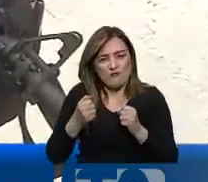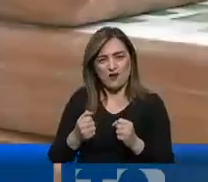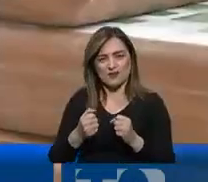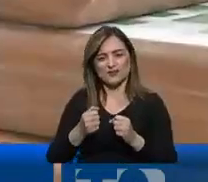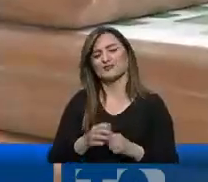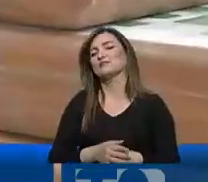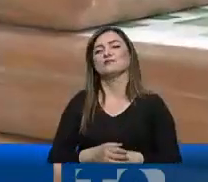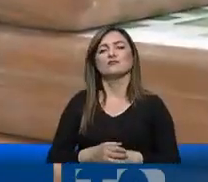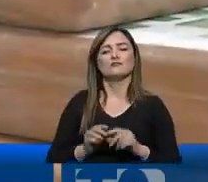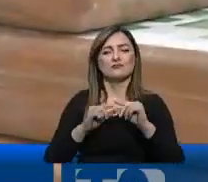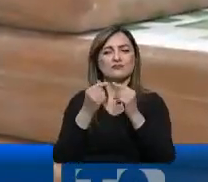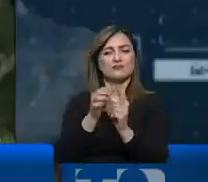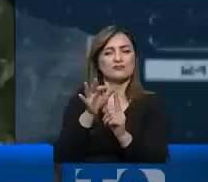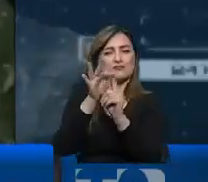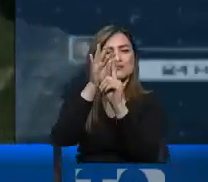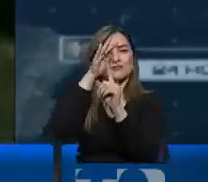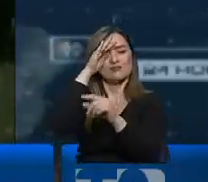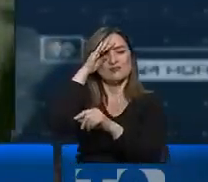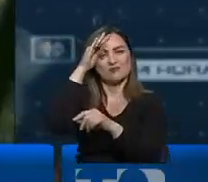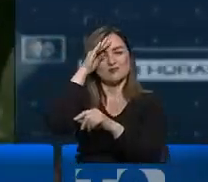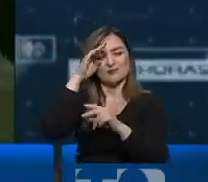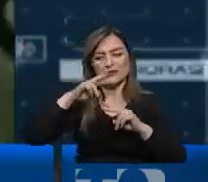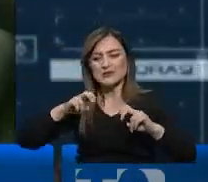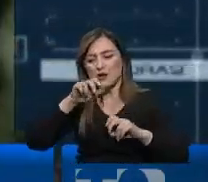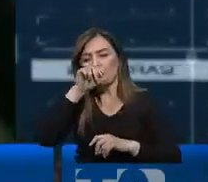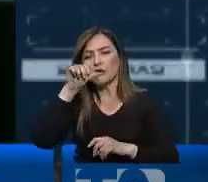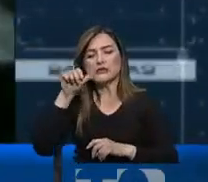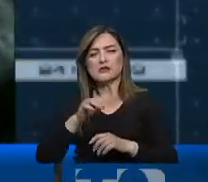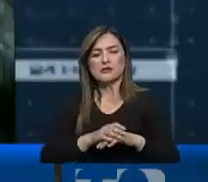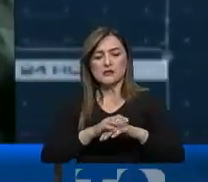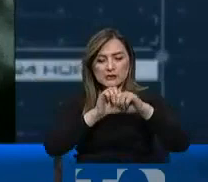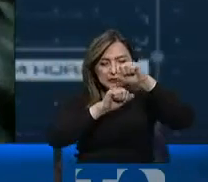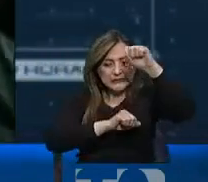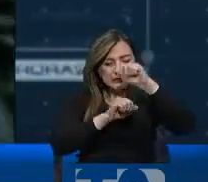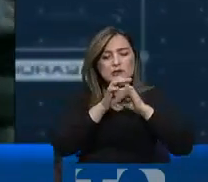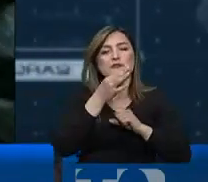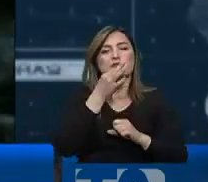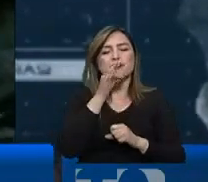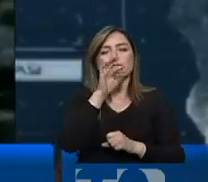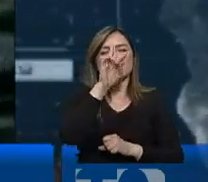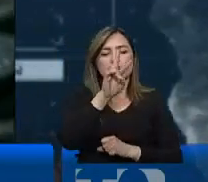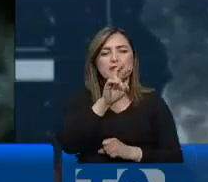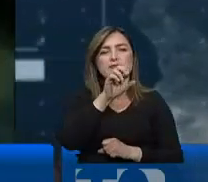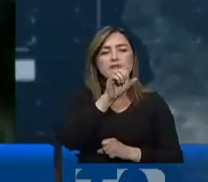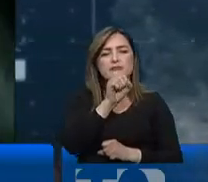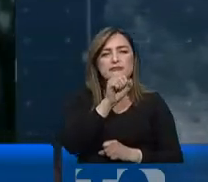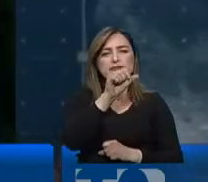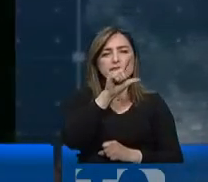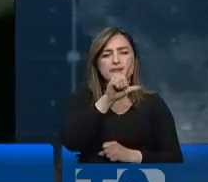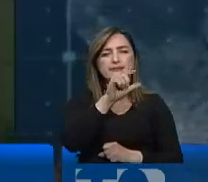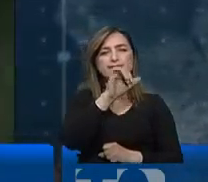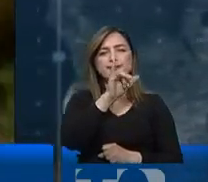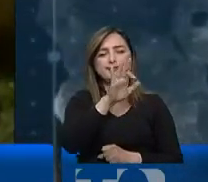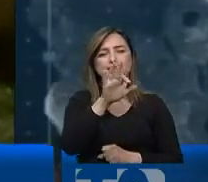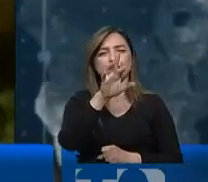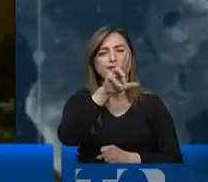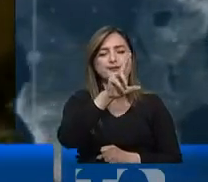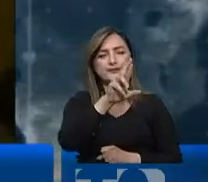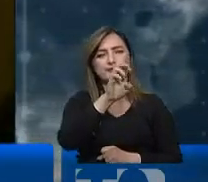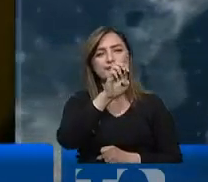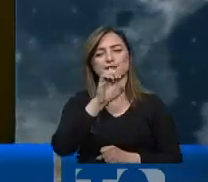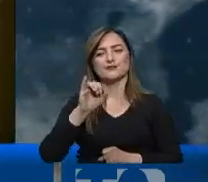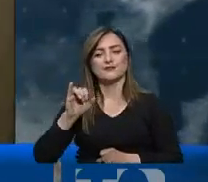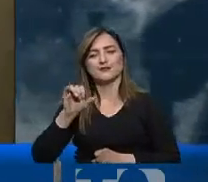antinarcóticos y otras unidades especiales que permitieron dar con dos fincas en Salitre e Isidro Ayora. En el sitio tenían embodegada la droga y